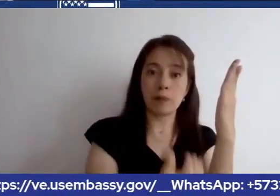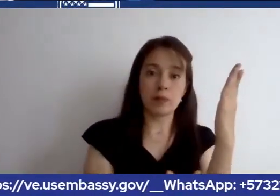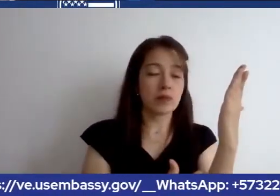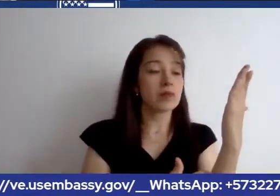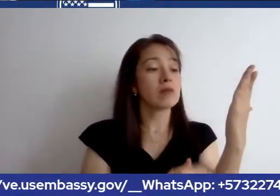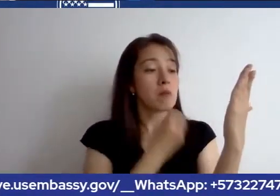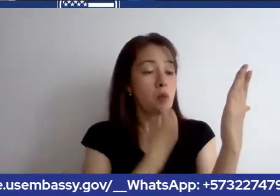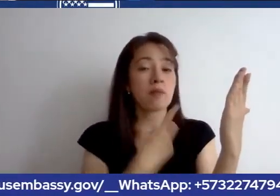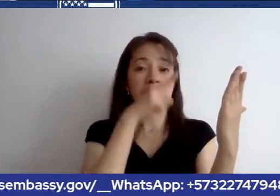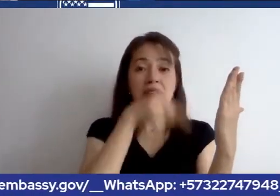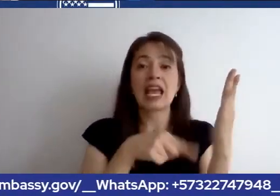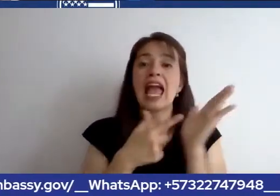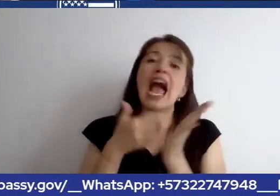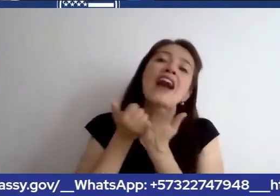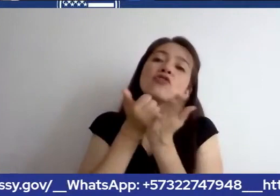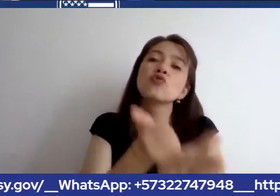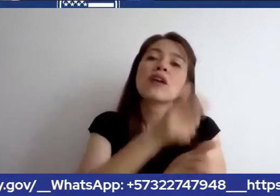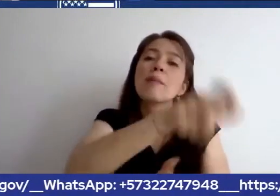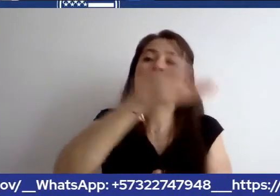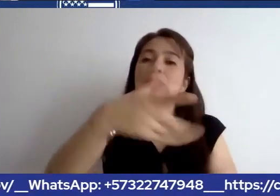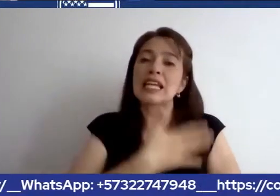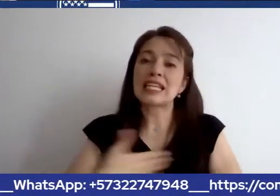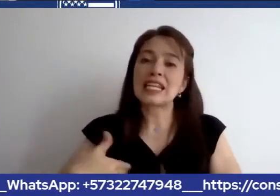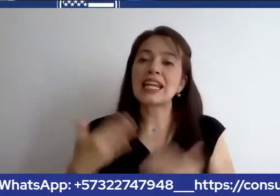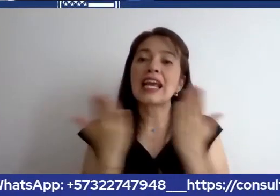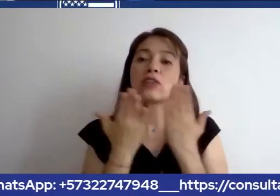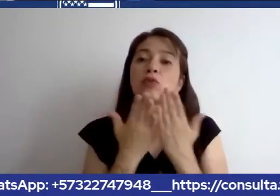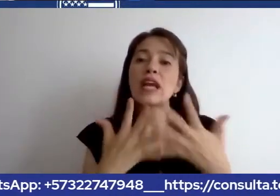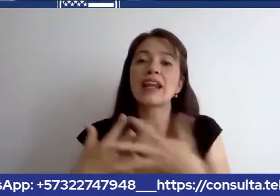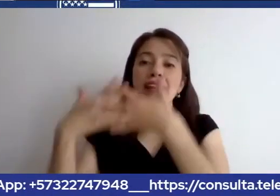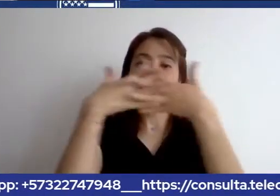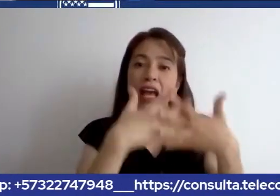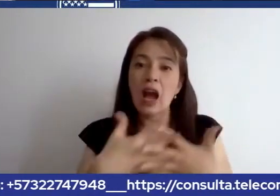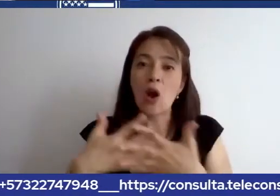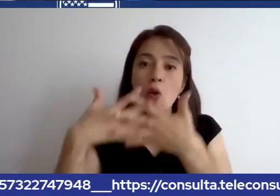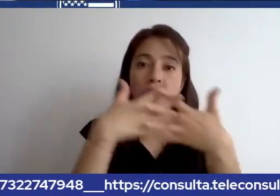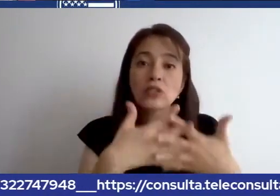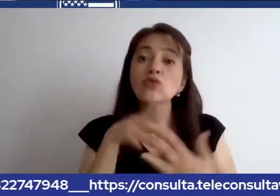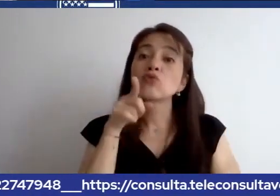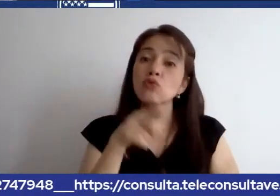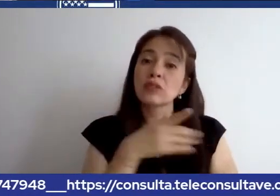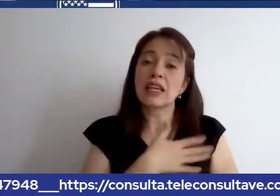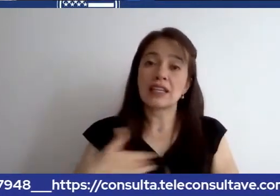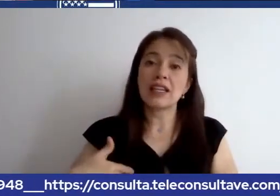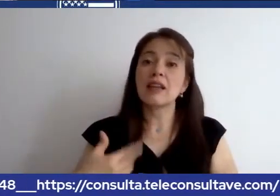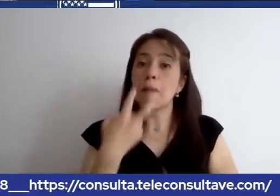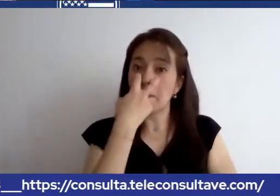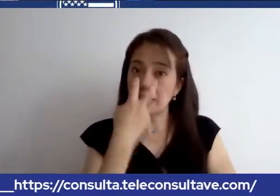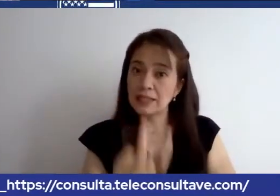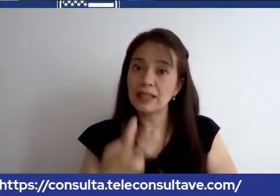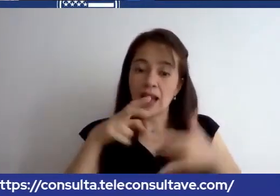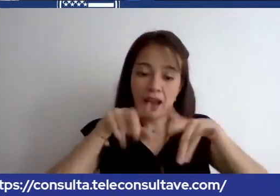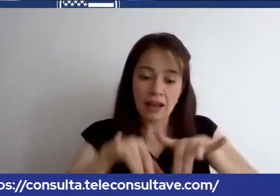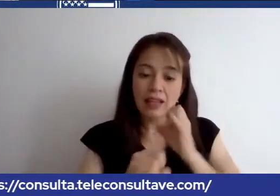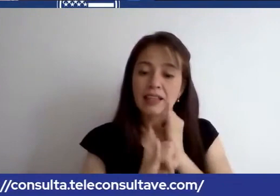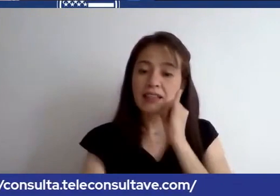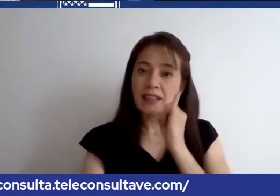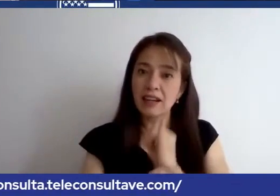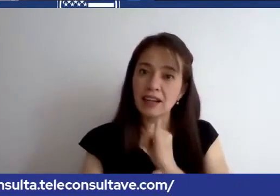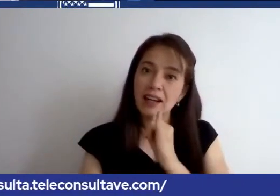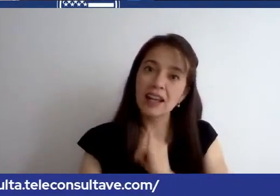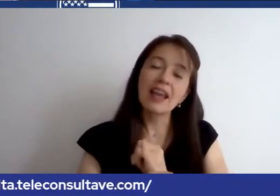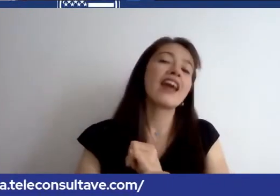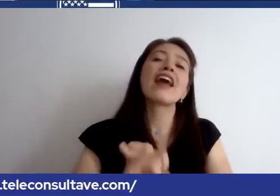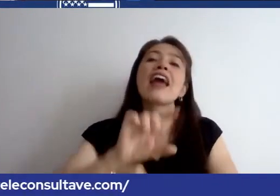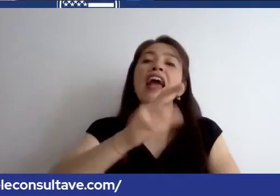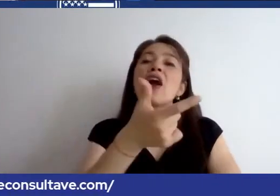gente que tiene interés en estudiar en eeuu que se llama education usa se puede ir en el web en el tío google y pone